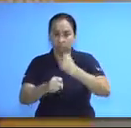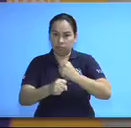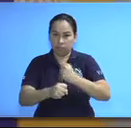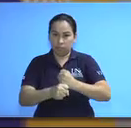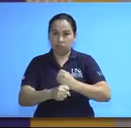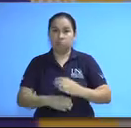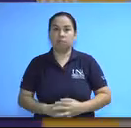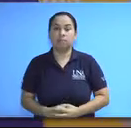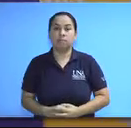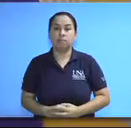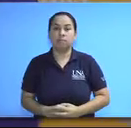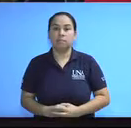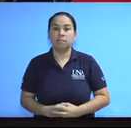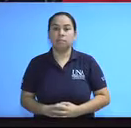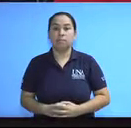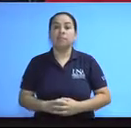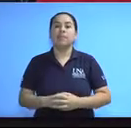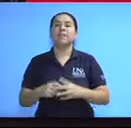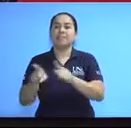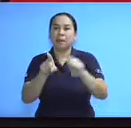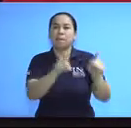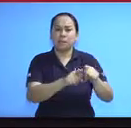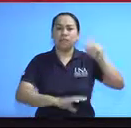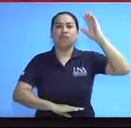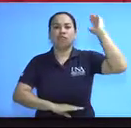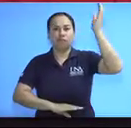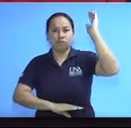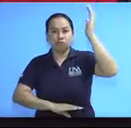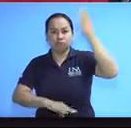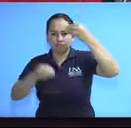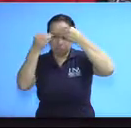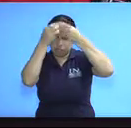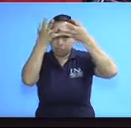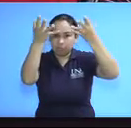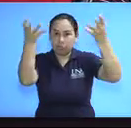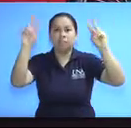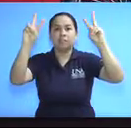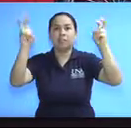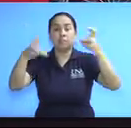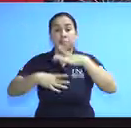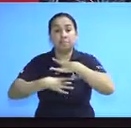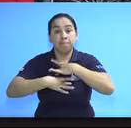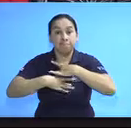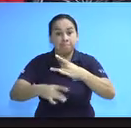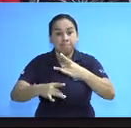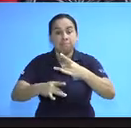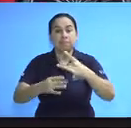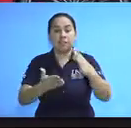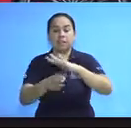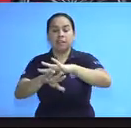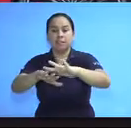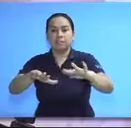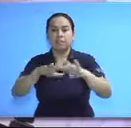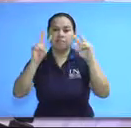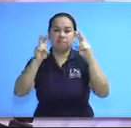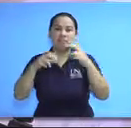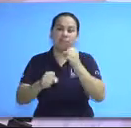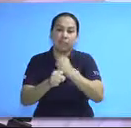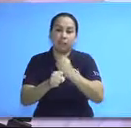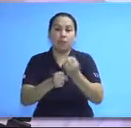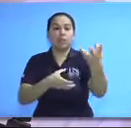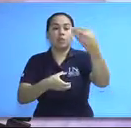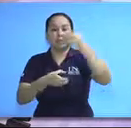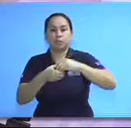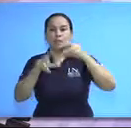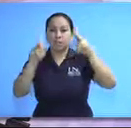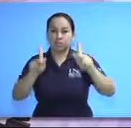empleos futuros. Además, habrá charlas informativas en temas de interés en el campo